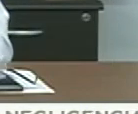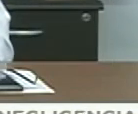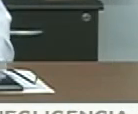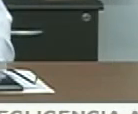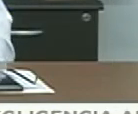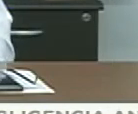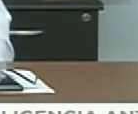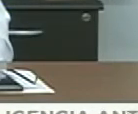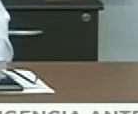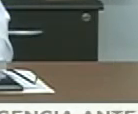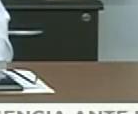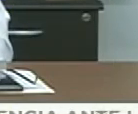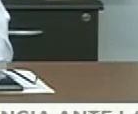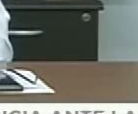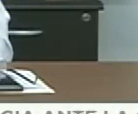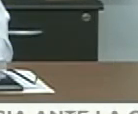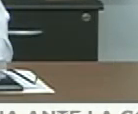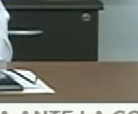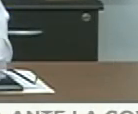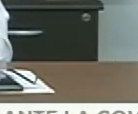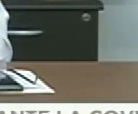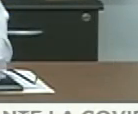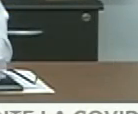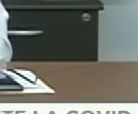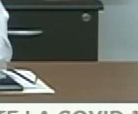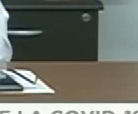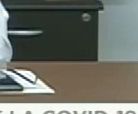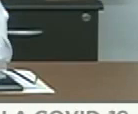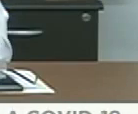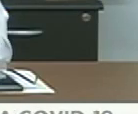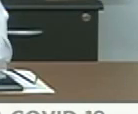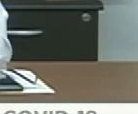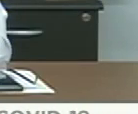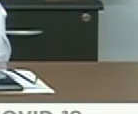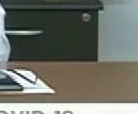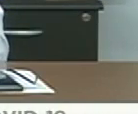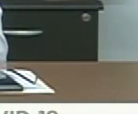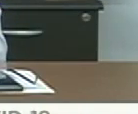A toda nuestra patria. Esa es la hora, ¿verdad?